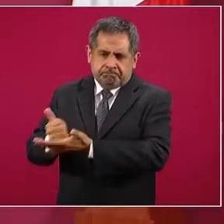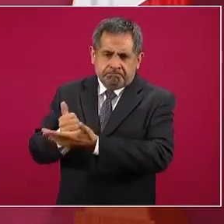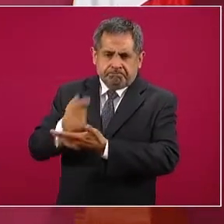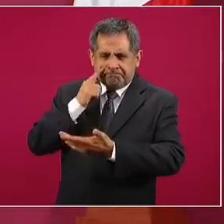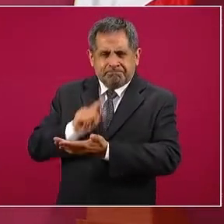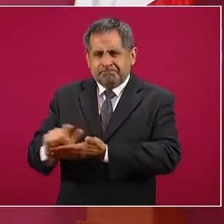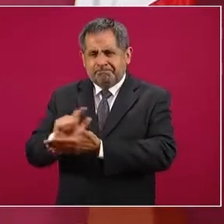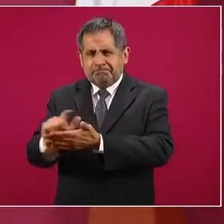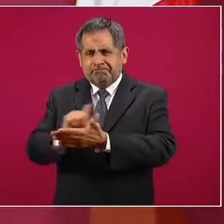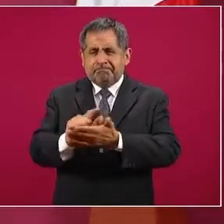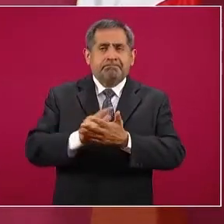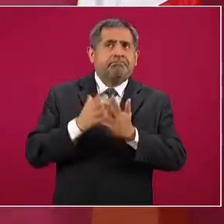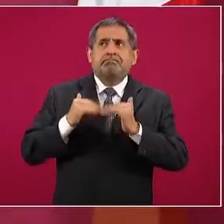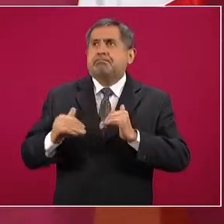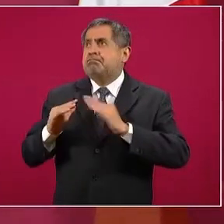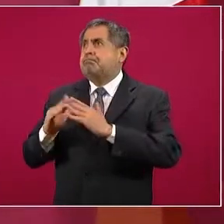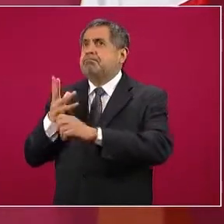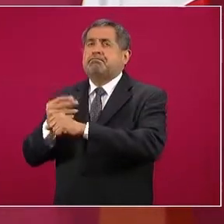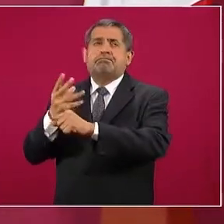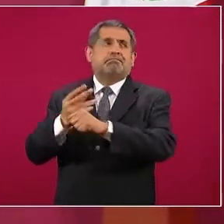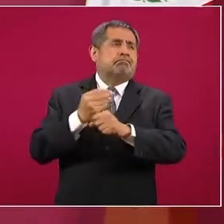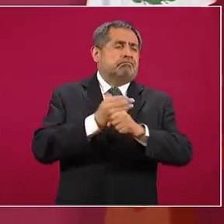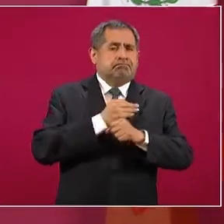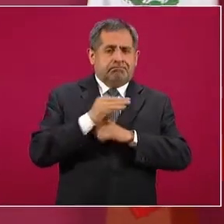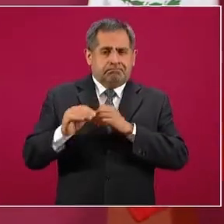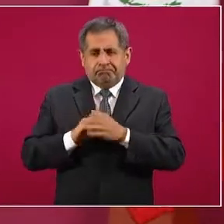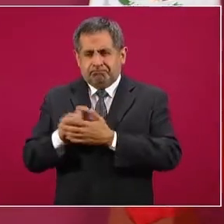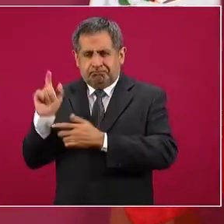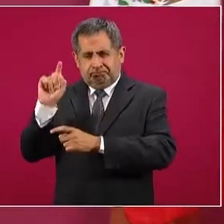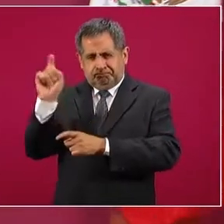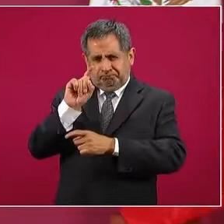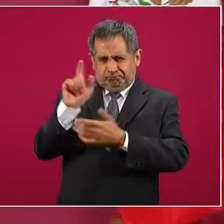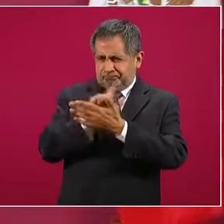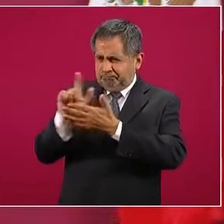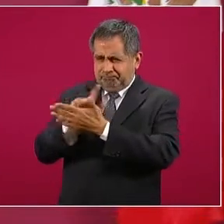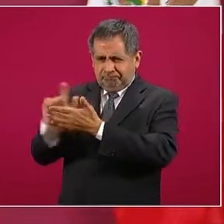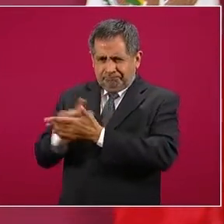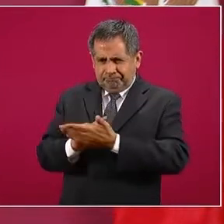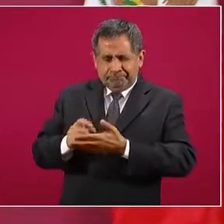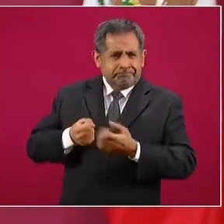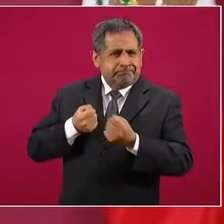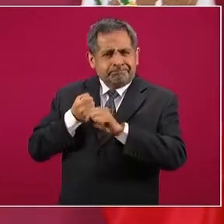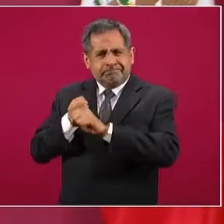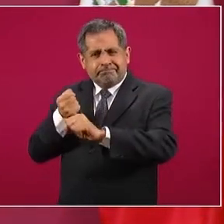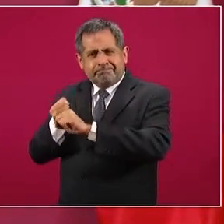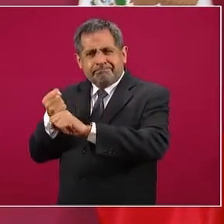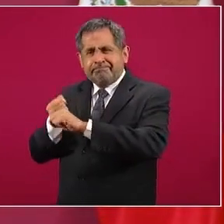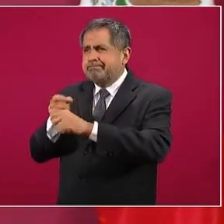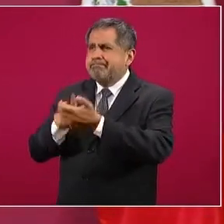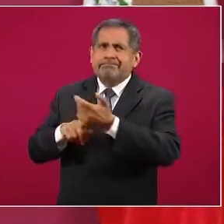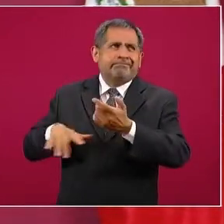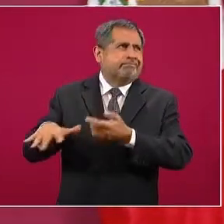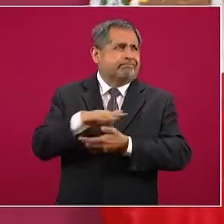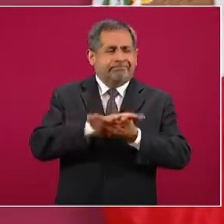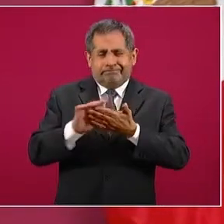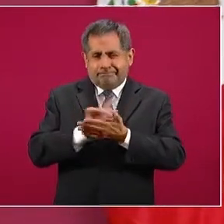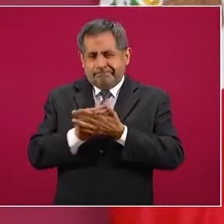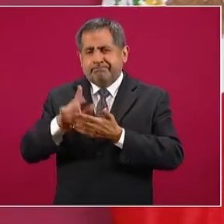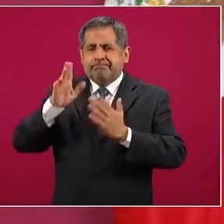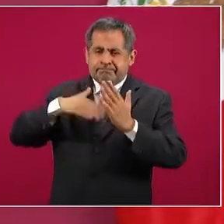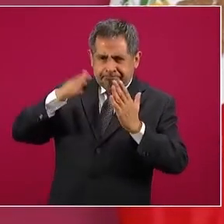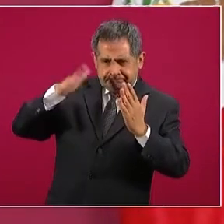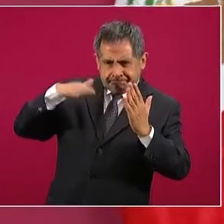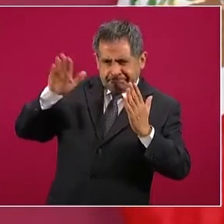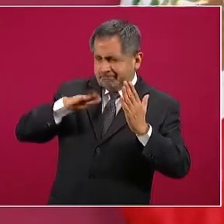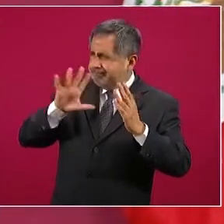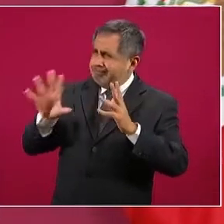limpiar las casas, desinfectar, fumigar, pintar,